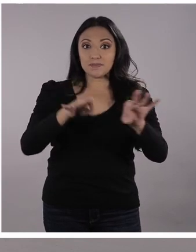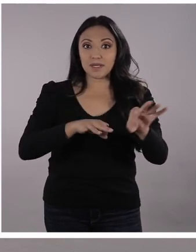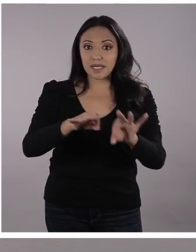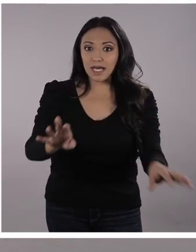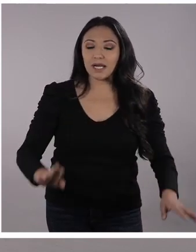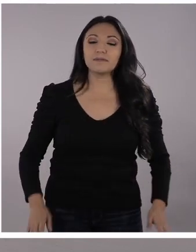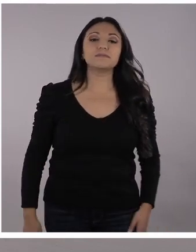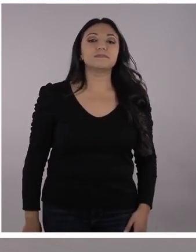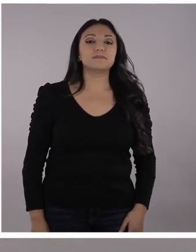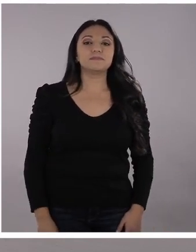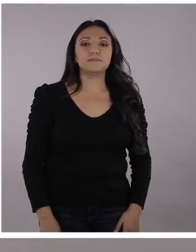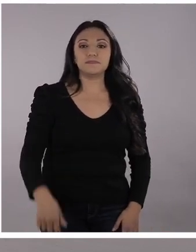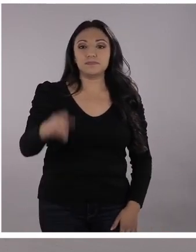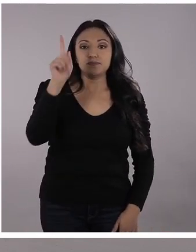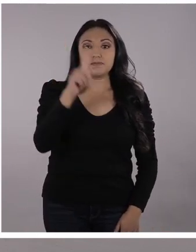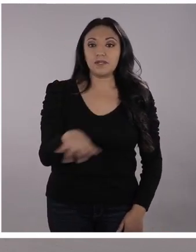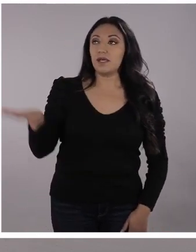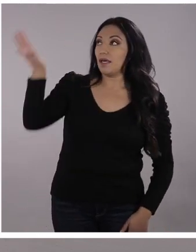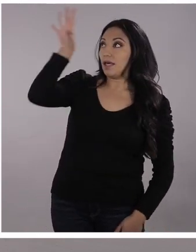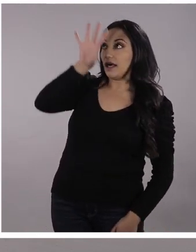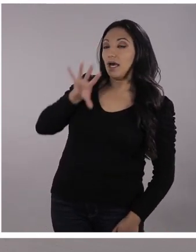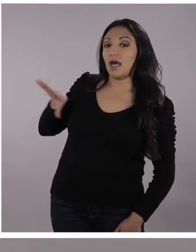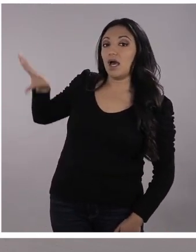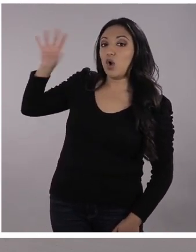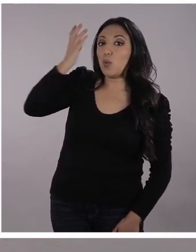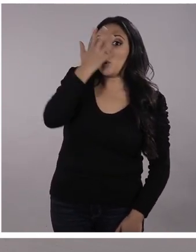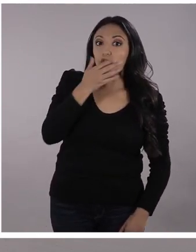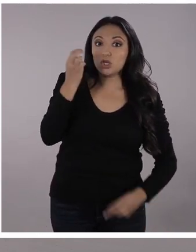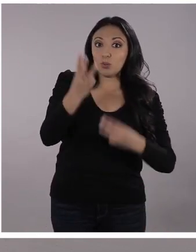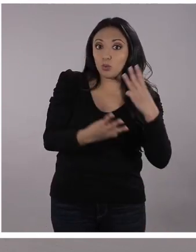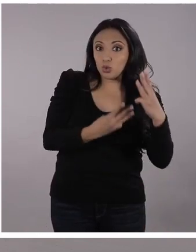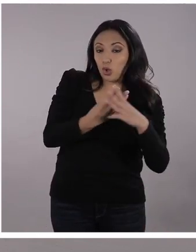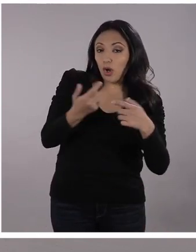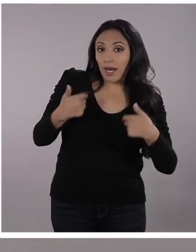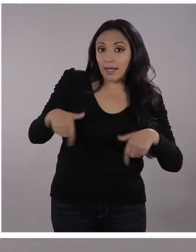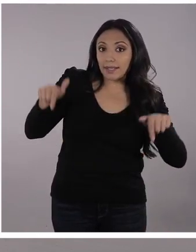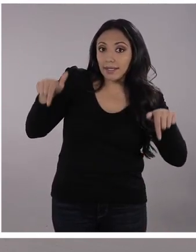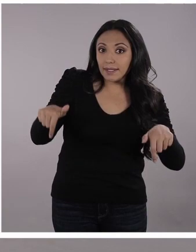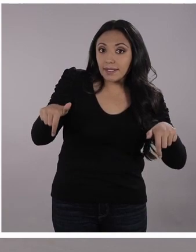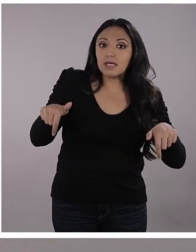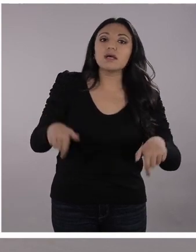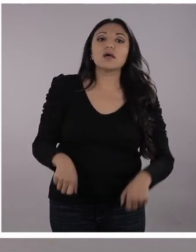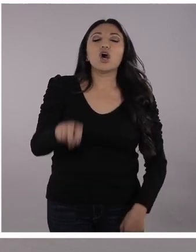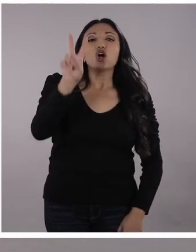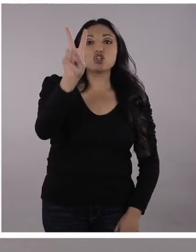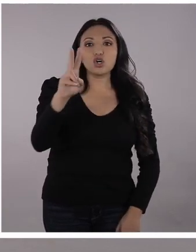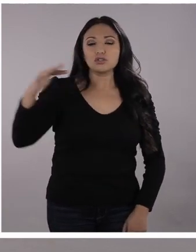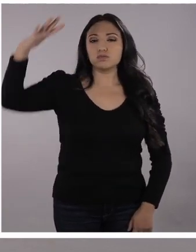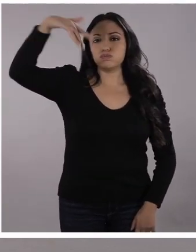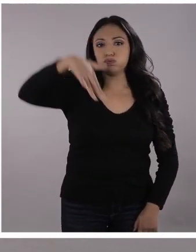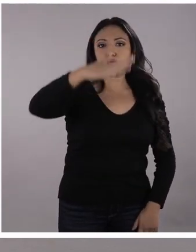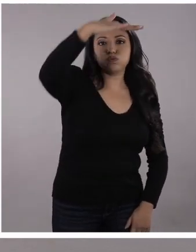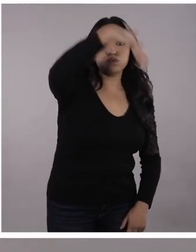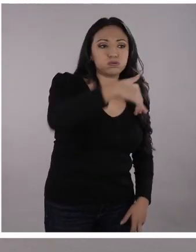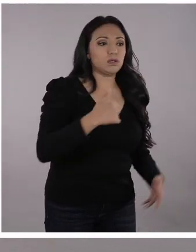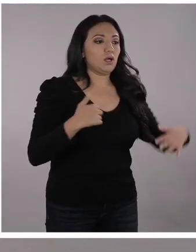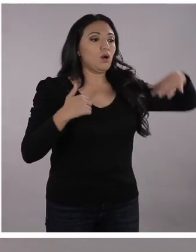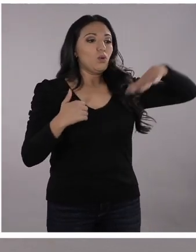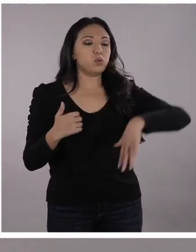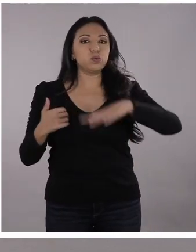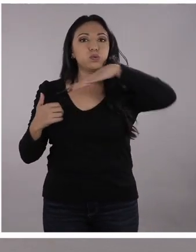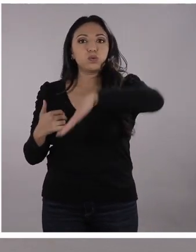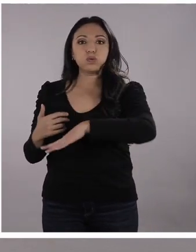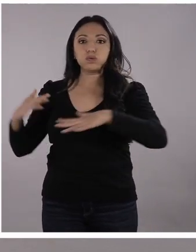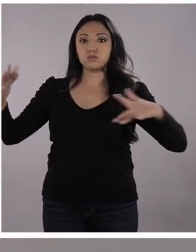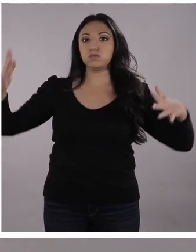Resulta que en este hermoso planeta que vivimos, existen dos corrientes que